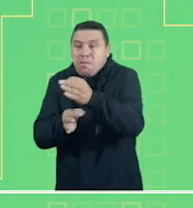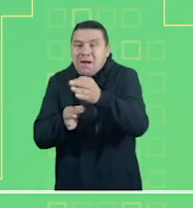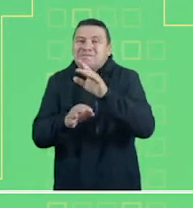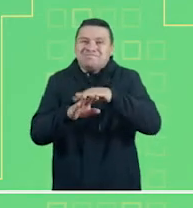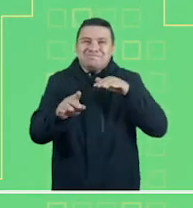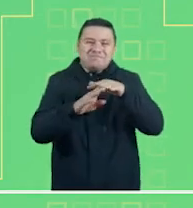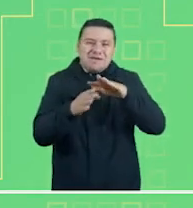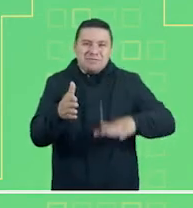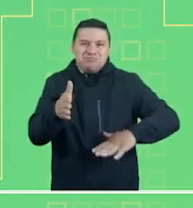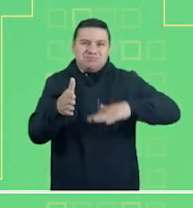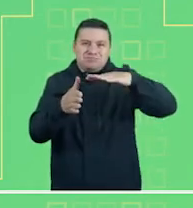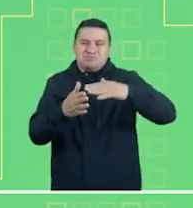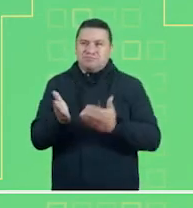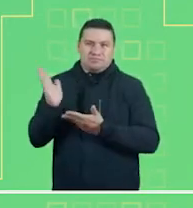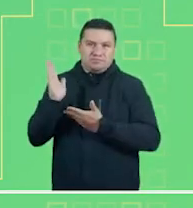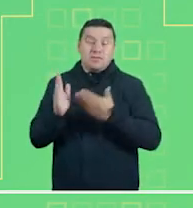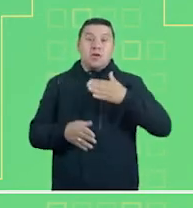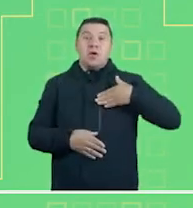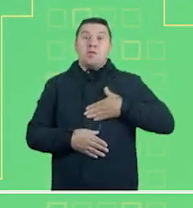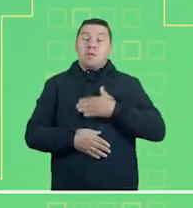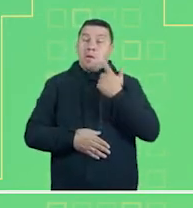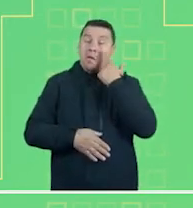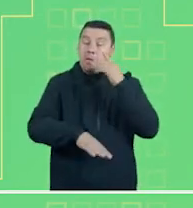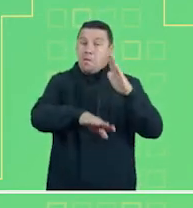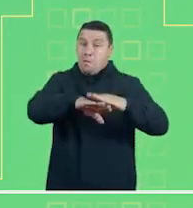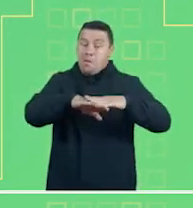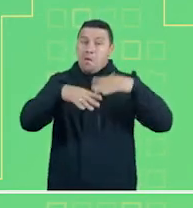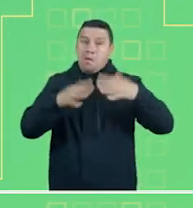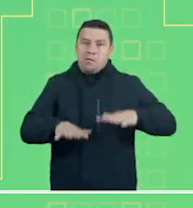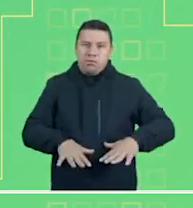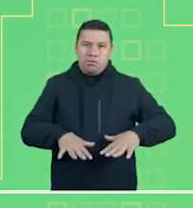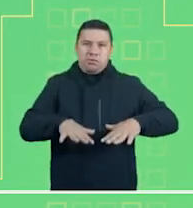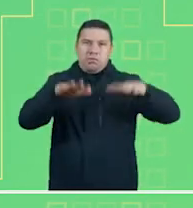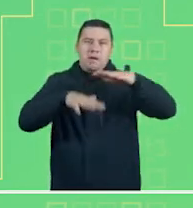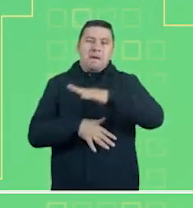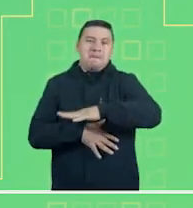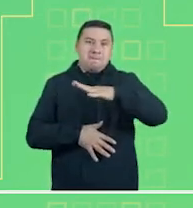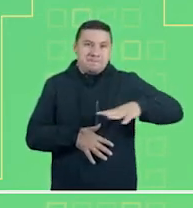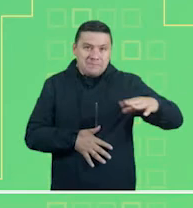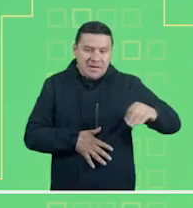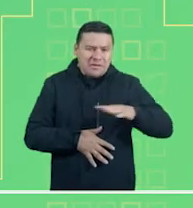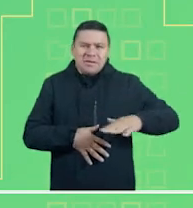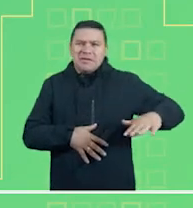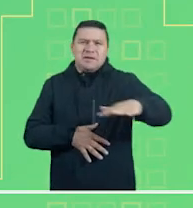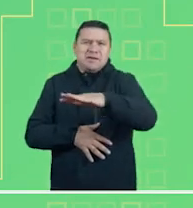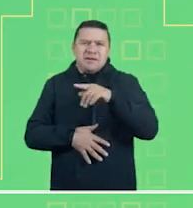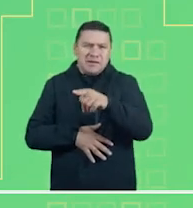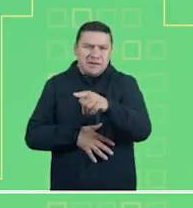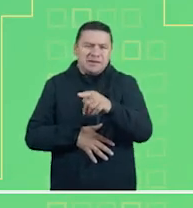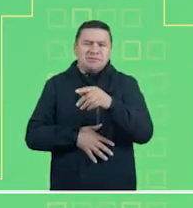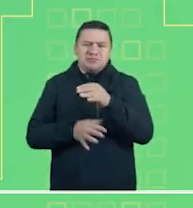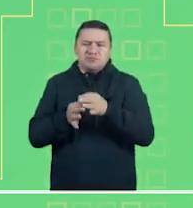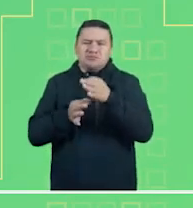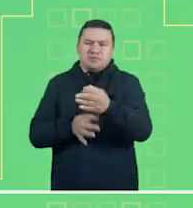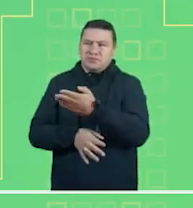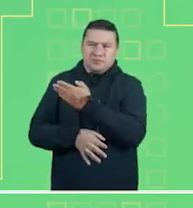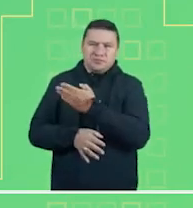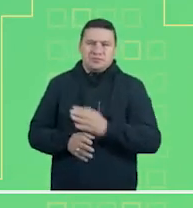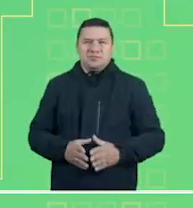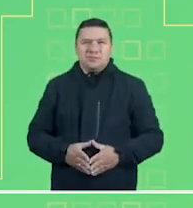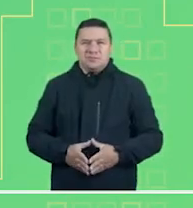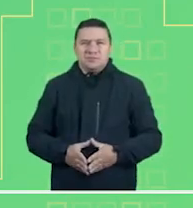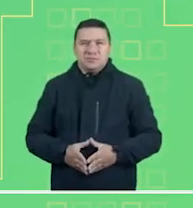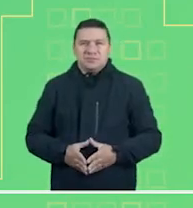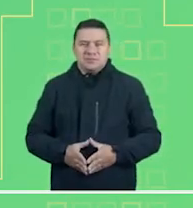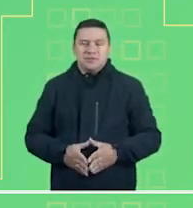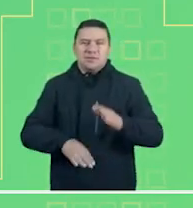afectando a las comunidades que están sobre las riberas del río en el municipio de Chigurodó. Atención en Bolívar, donde se reportan niveles altos en el río